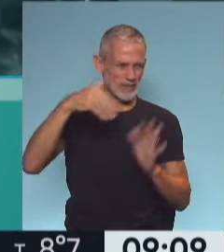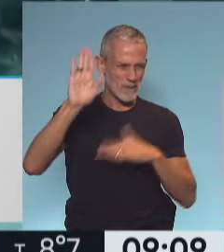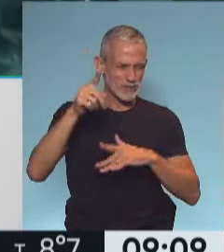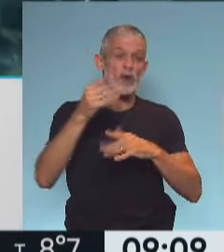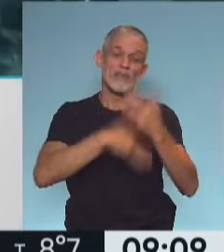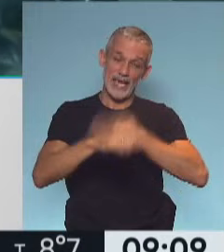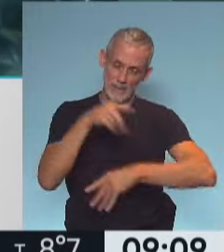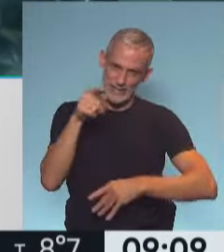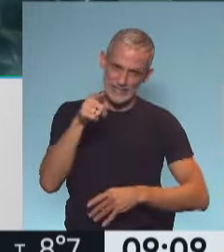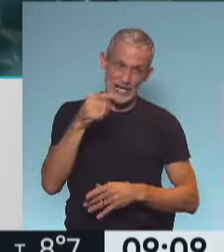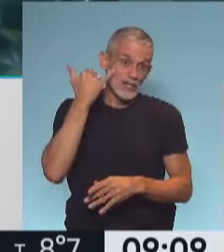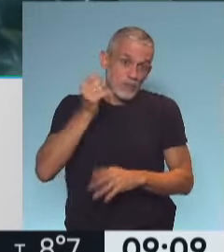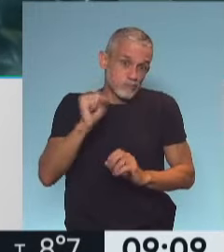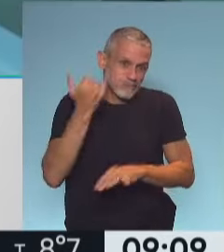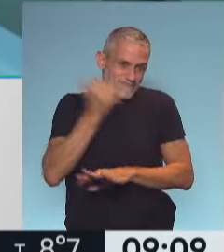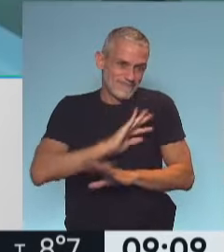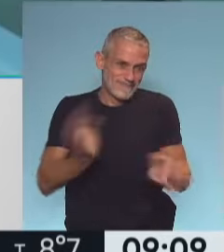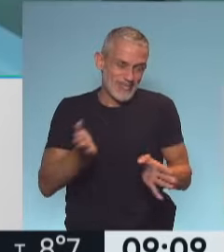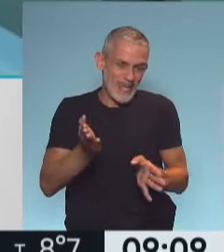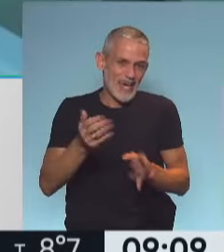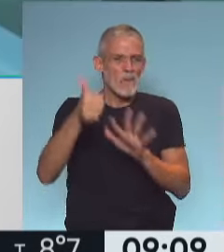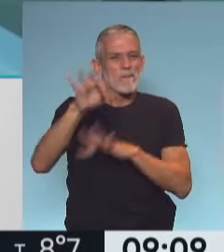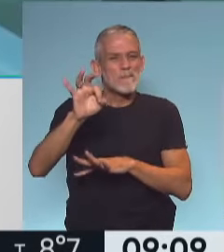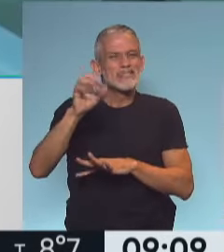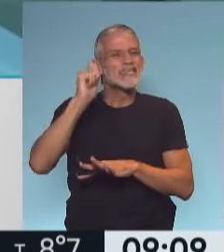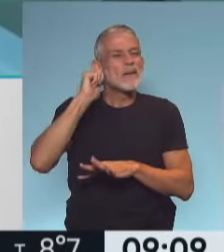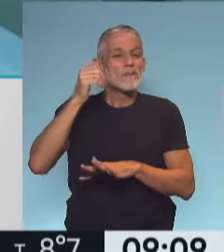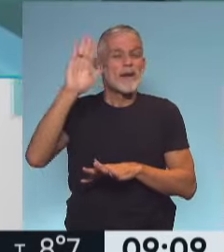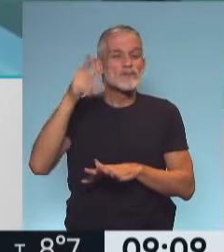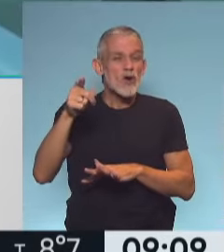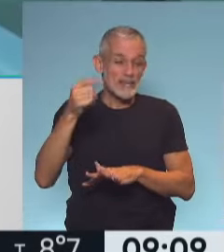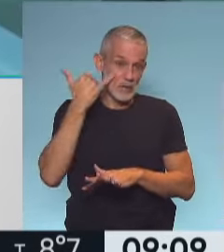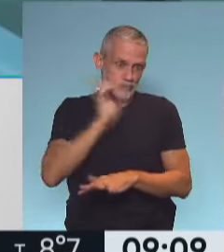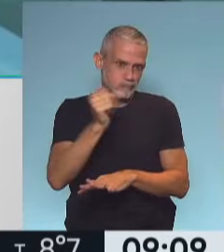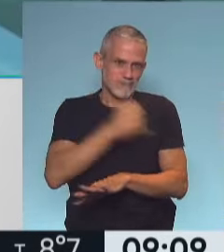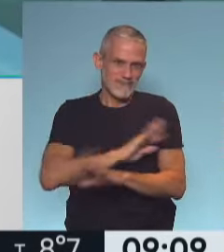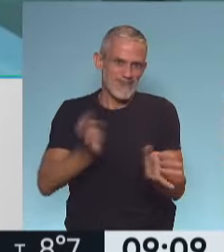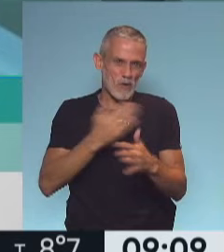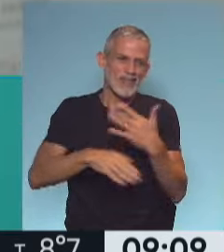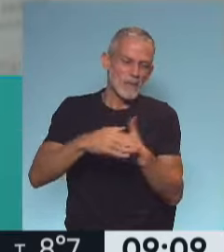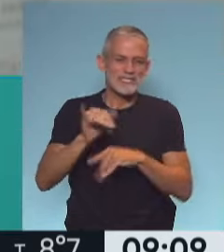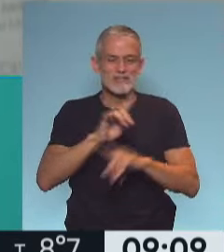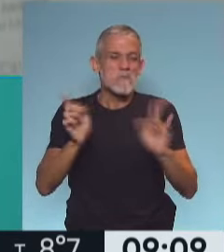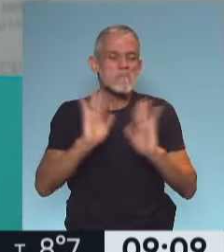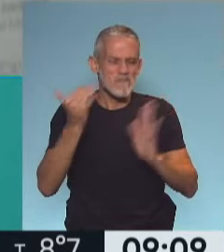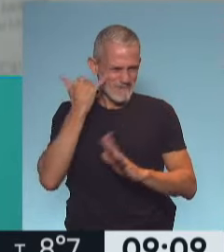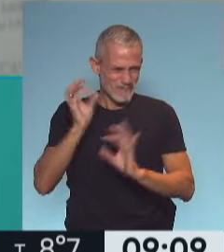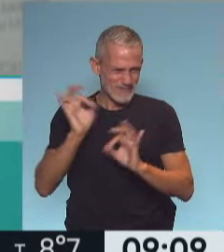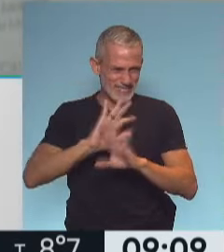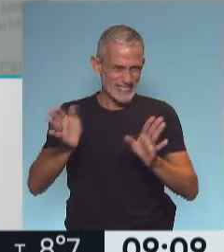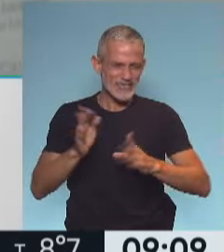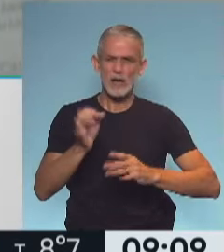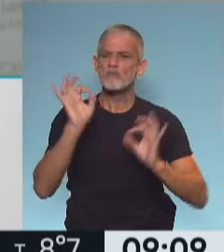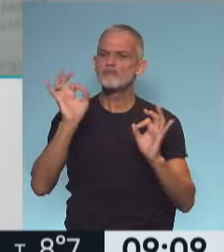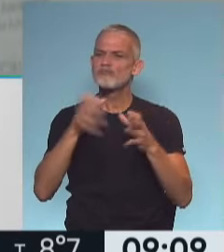discapacidad en la provincia y ya el hito de mayores de 60 y ahora están 50 a 59 vacunando está altamente